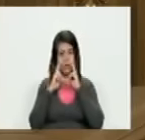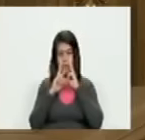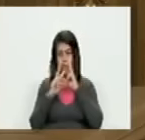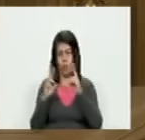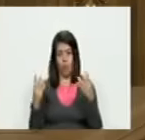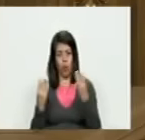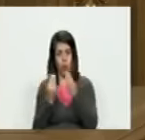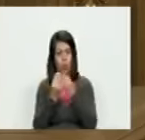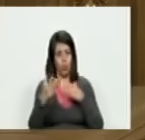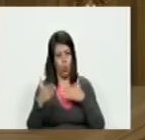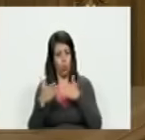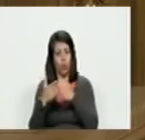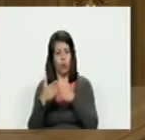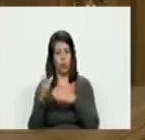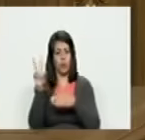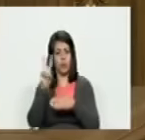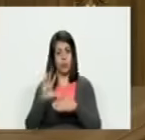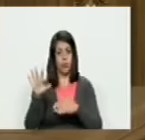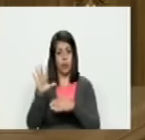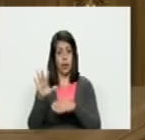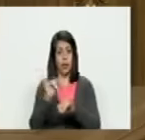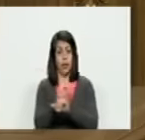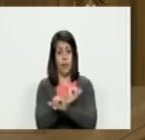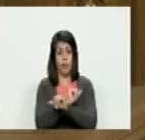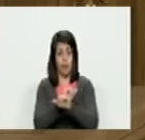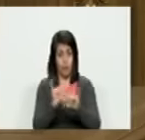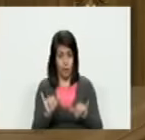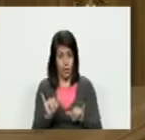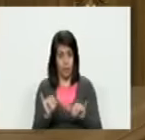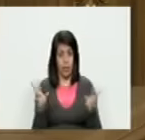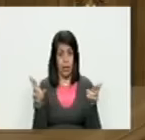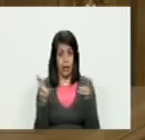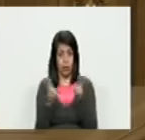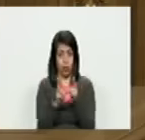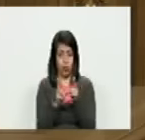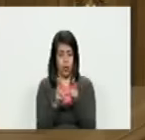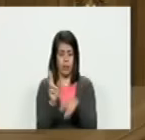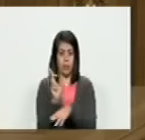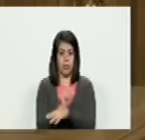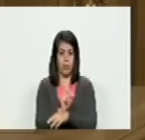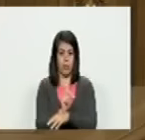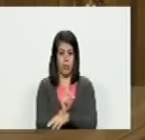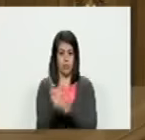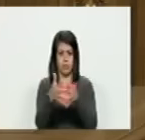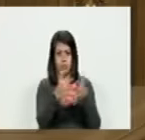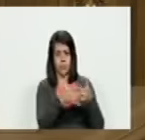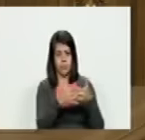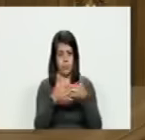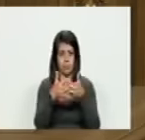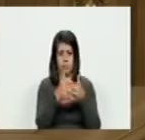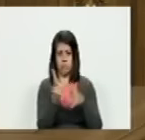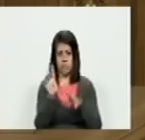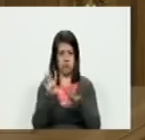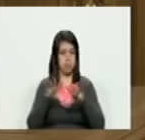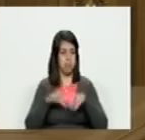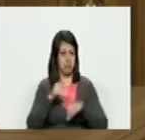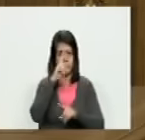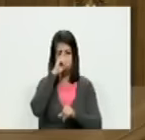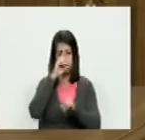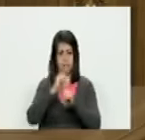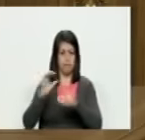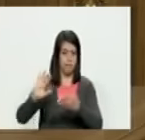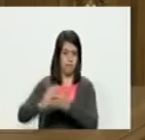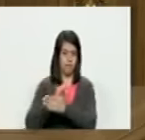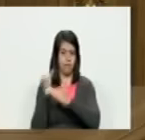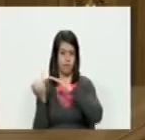contra nosotros para terminar unas conclusiones rápidas Estados Unidos no ha cesado en su objetivo de destruir las